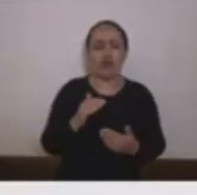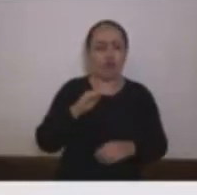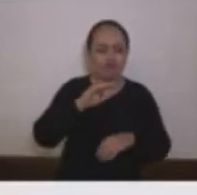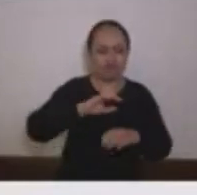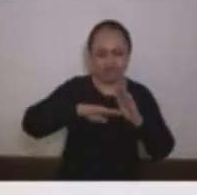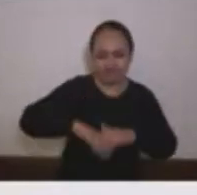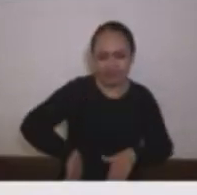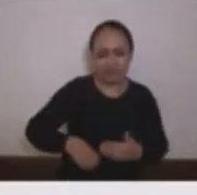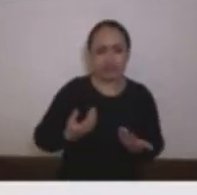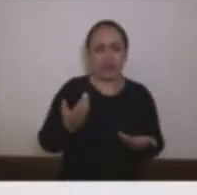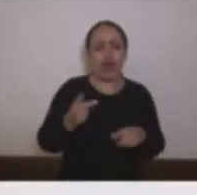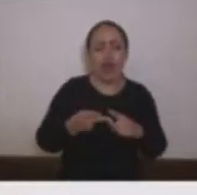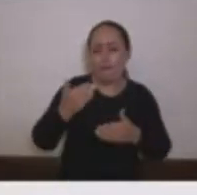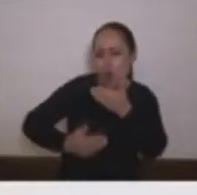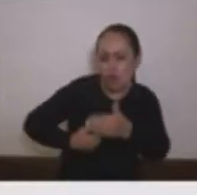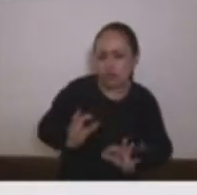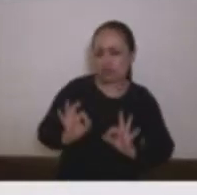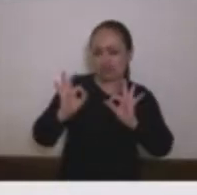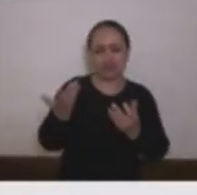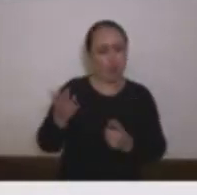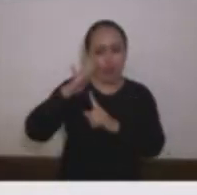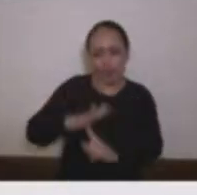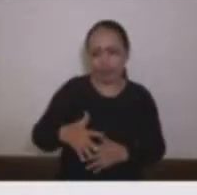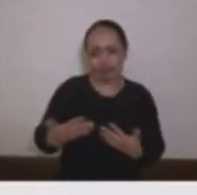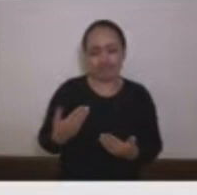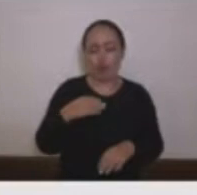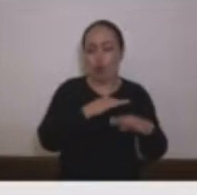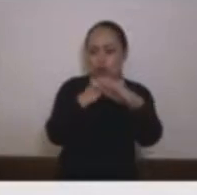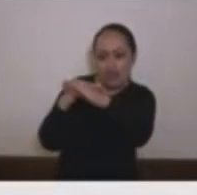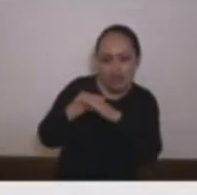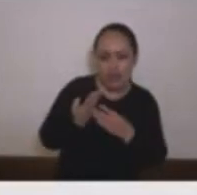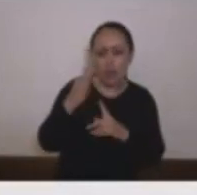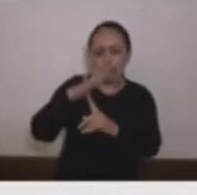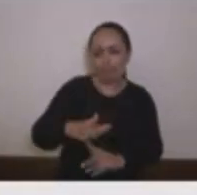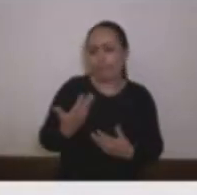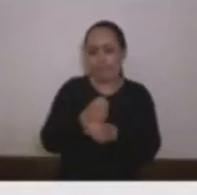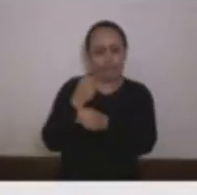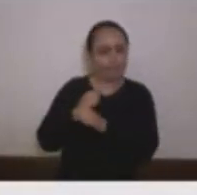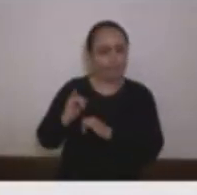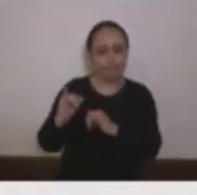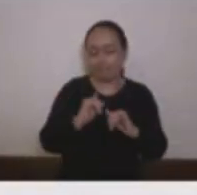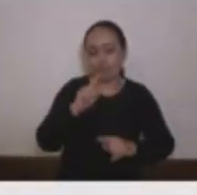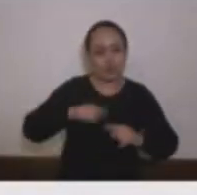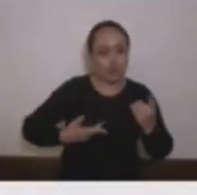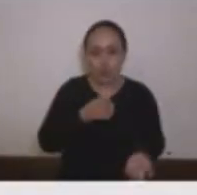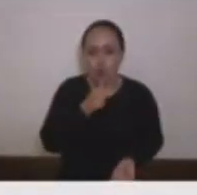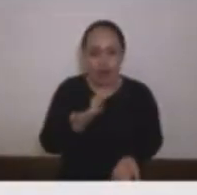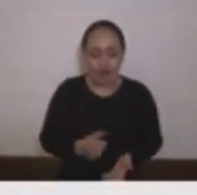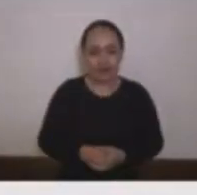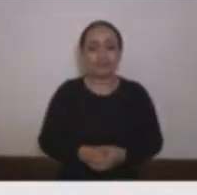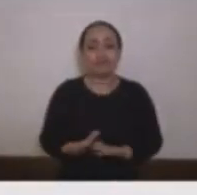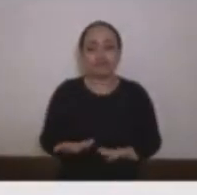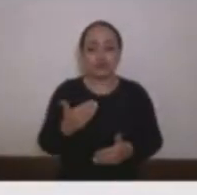al debido proceso al trabajo entre otros aseverando que en el proceso de selección para la elección de Contralor de